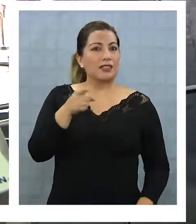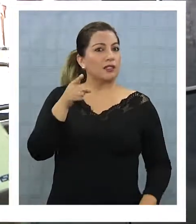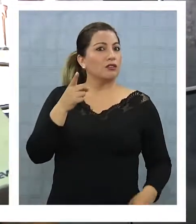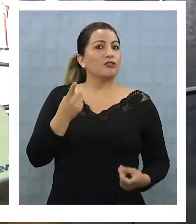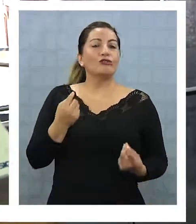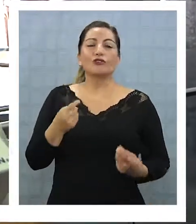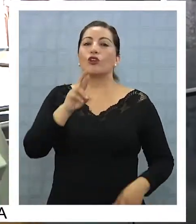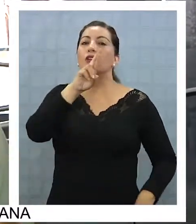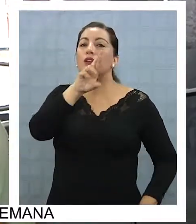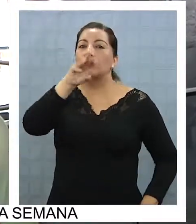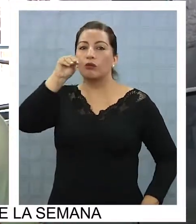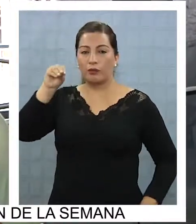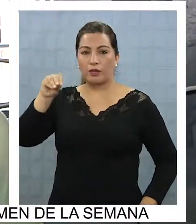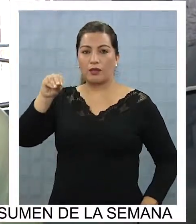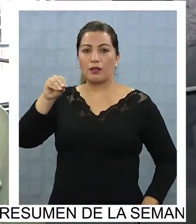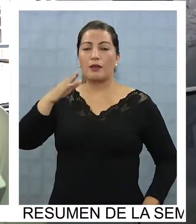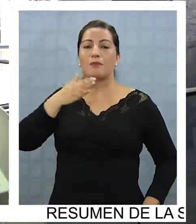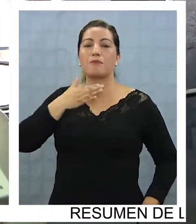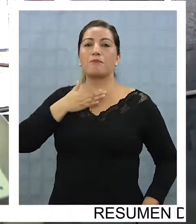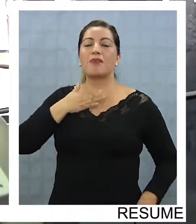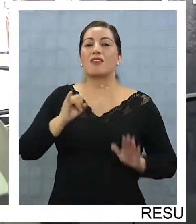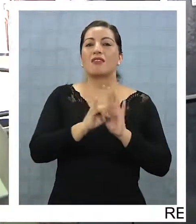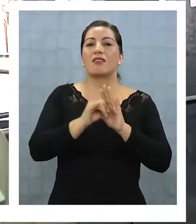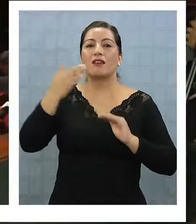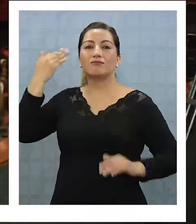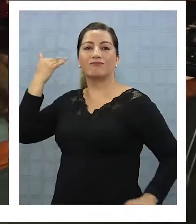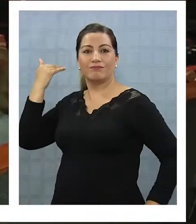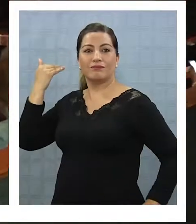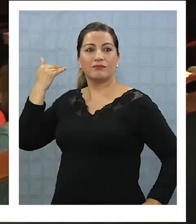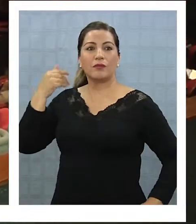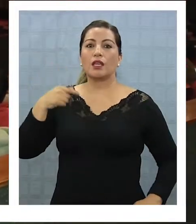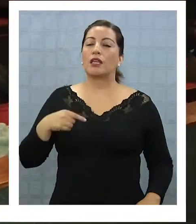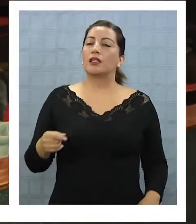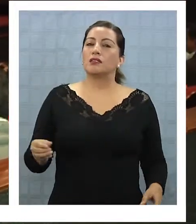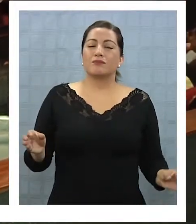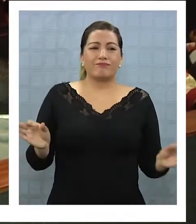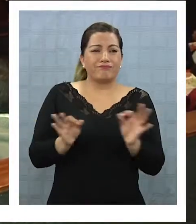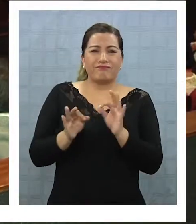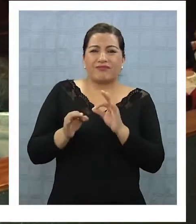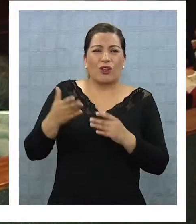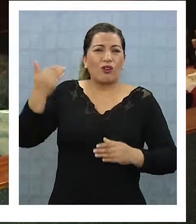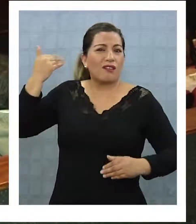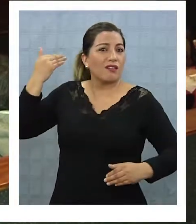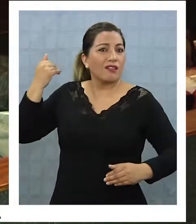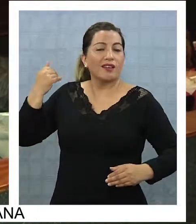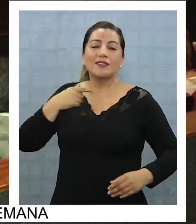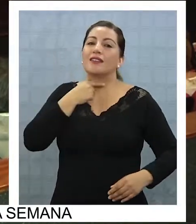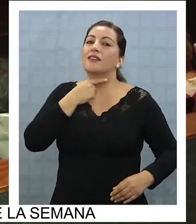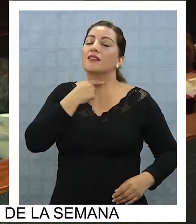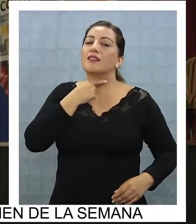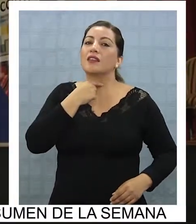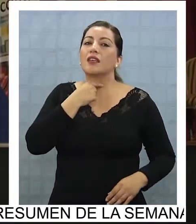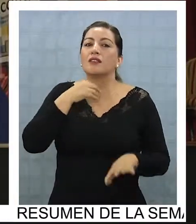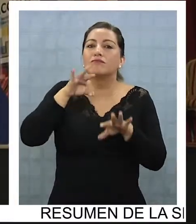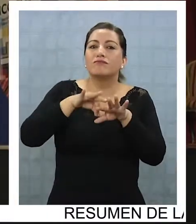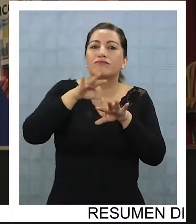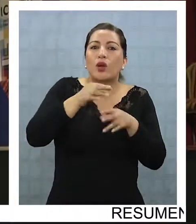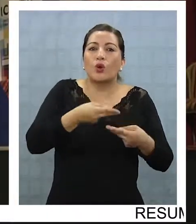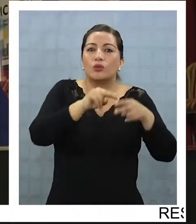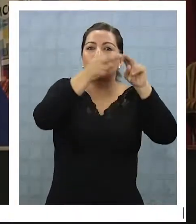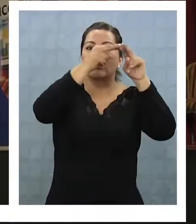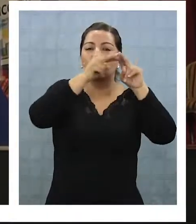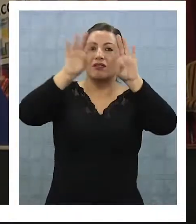necesitamos nosotros recuperar nuestras raíces. Rescate y explicación de lenguas ancestrales, ecología,